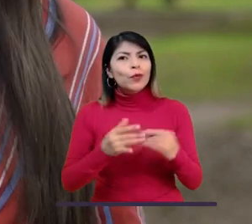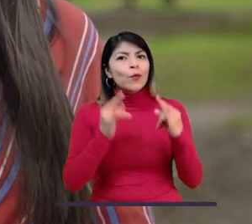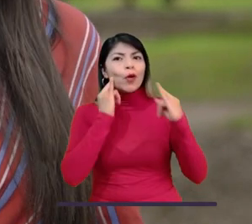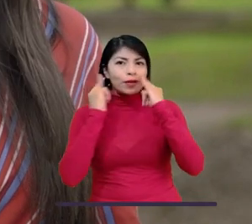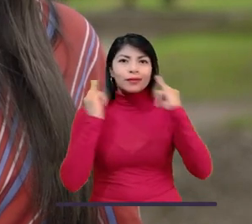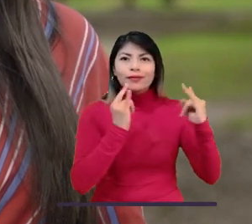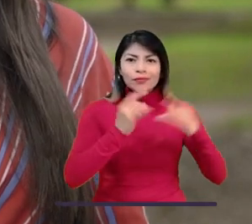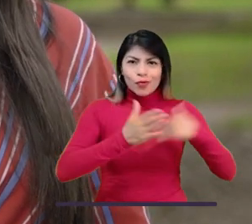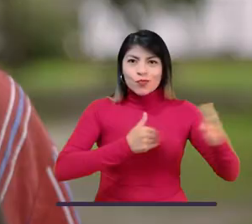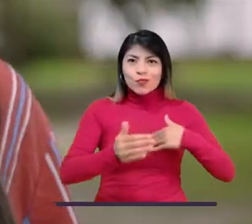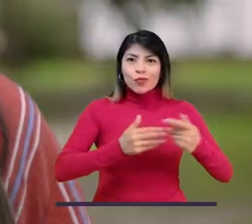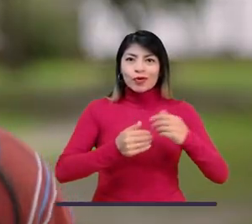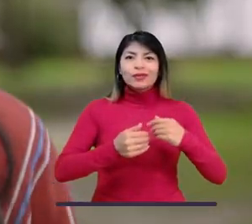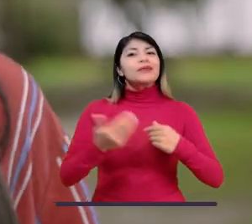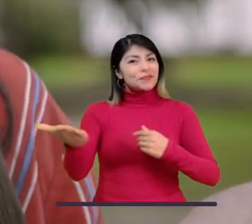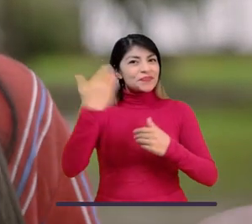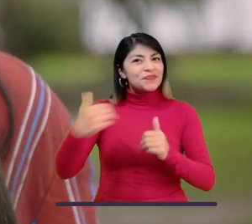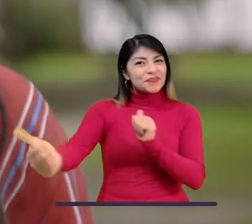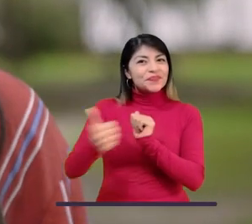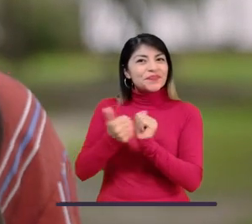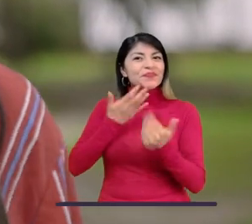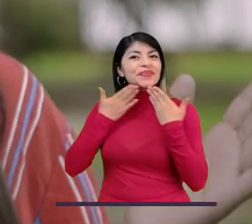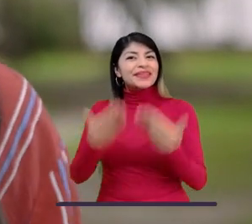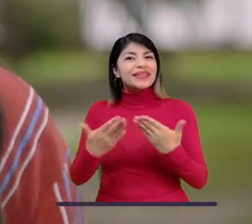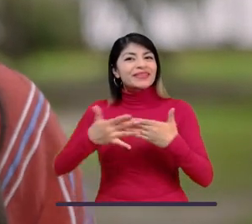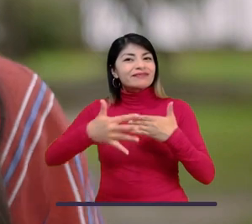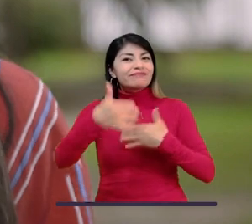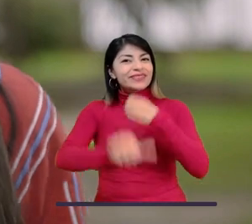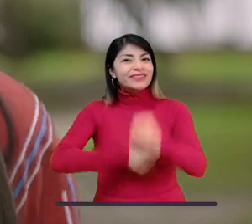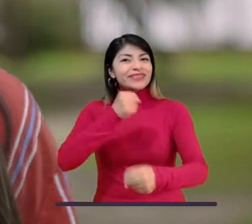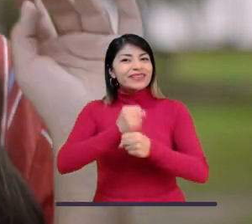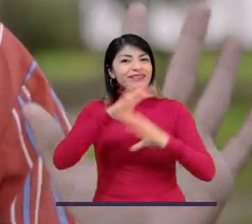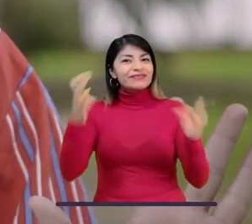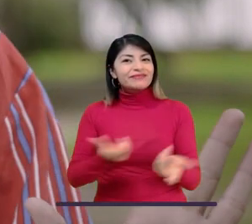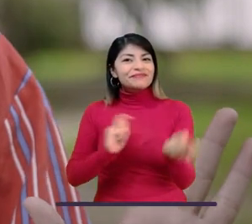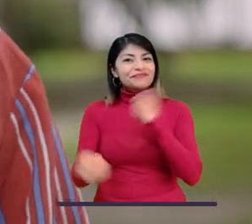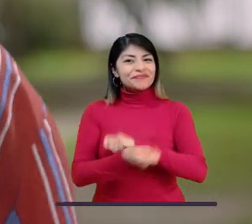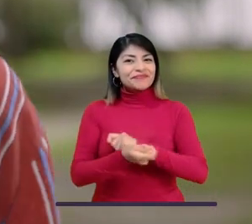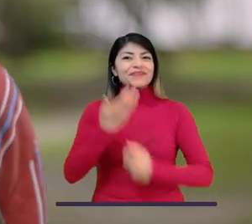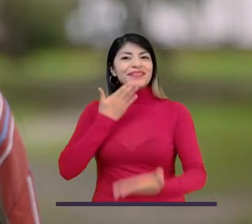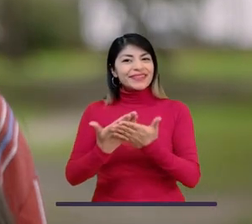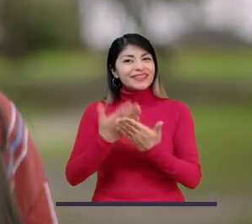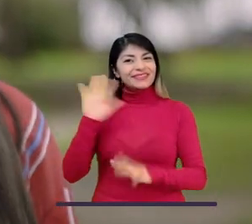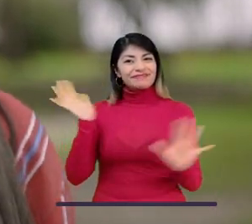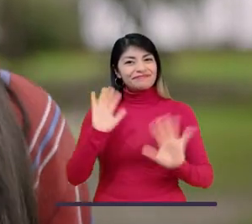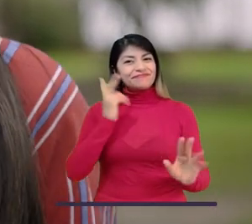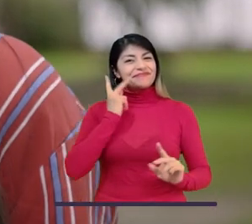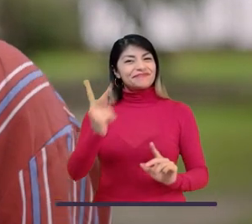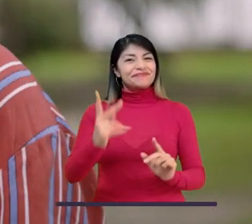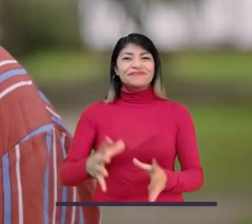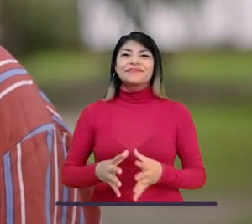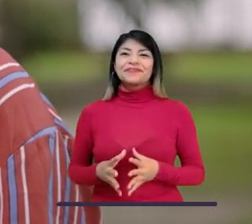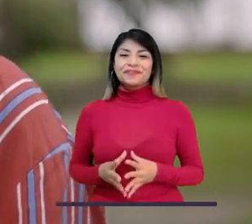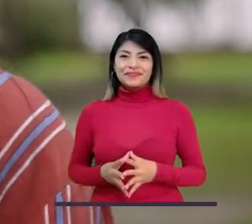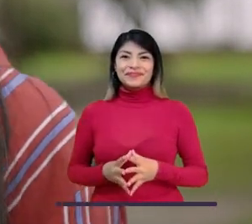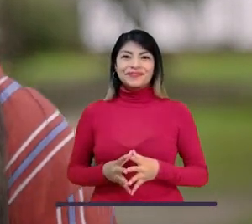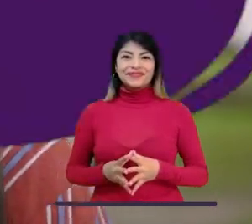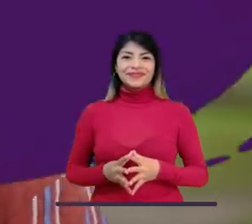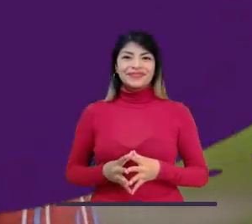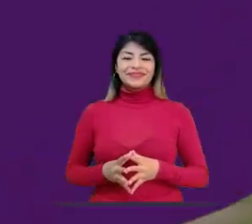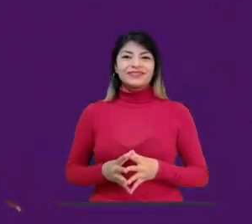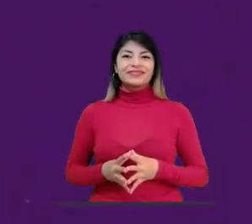ponernos intensos con el tema. Gracias por acompañarnos. Recuerden que solo tenemos 10 años para cambiar el mundo. Nos vemos en la próxima.